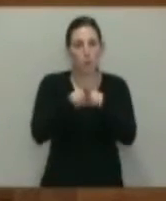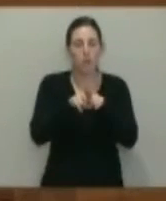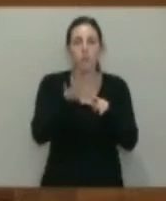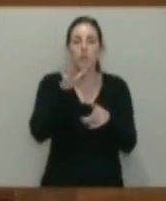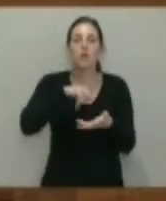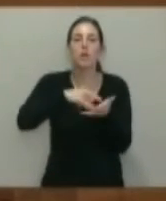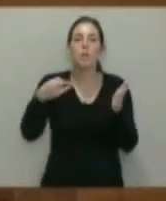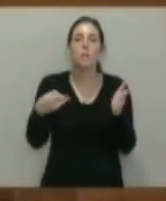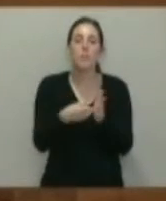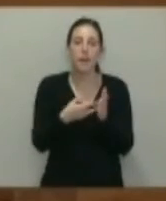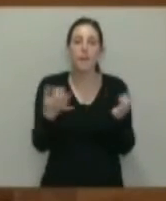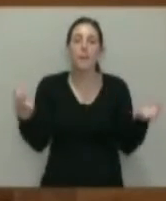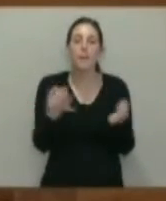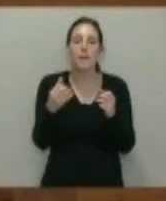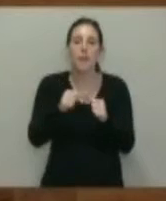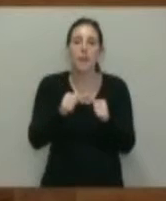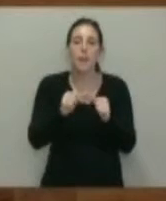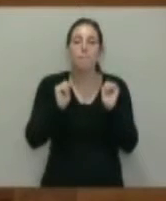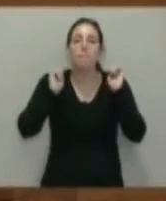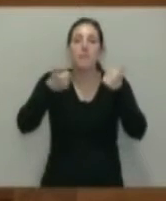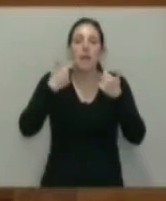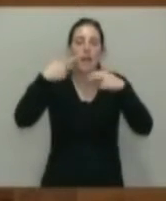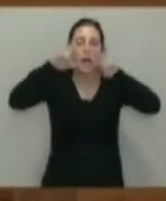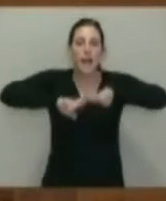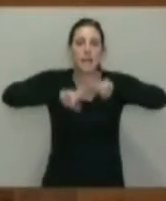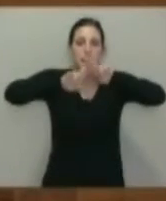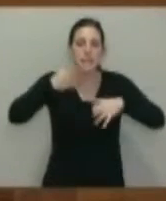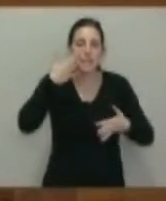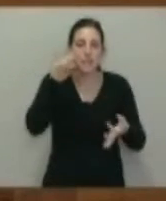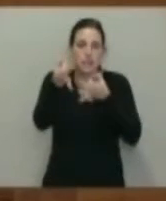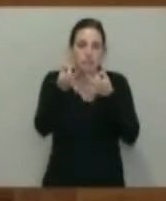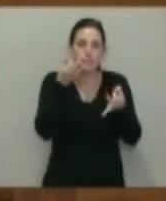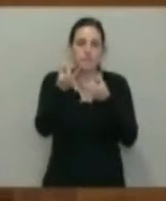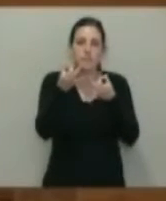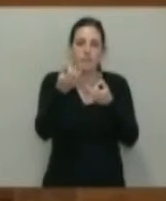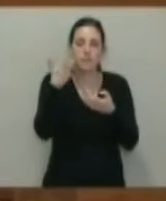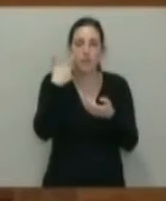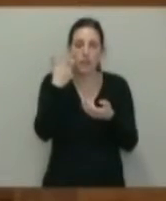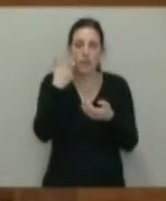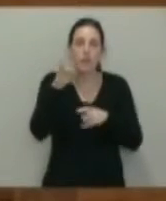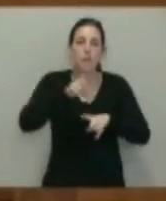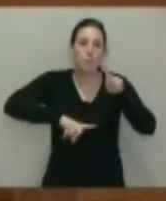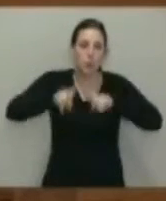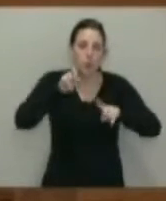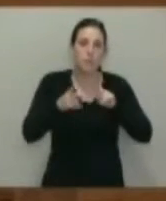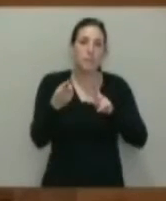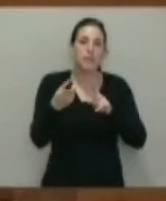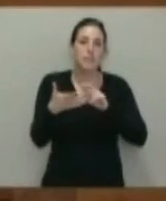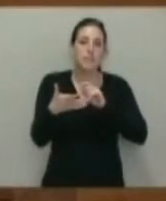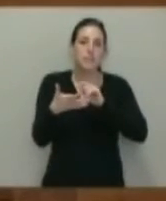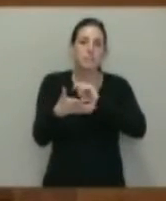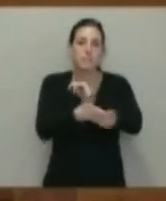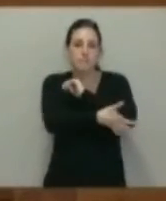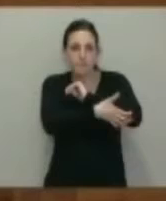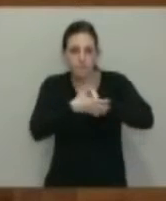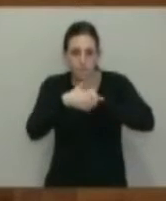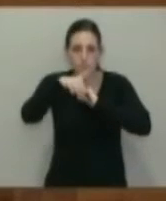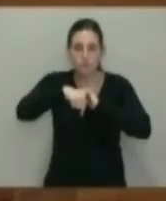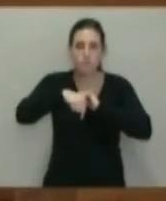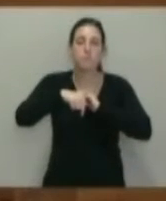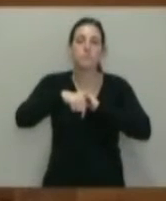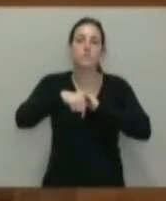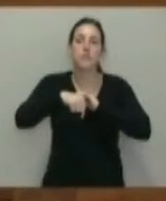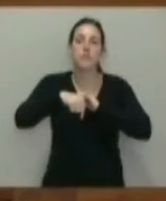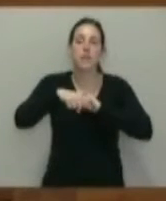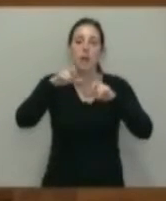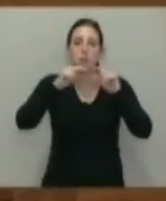plan, que tiene que partir de un análisis riguroso de cuáles son las aristas, los recovecos de la pobreza en Asturias y de la exclusión